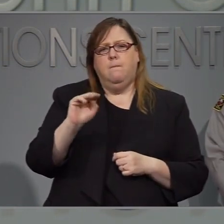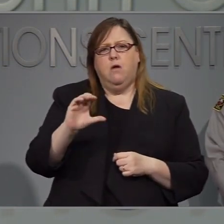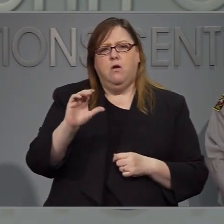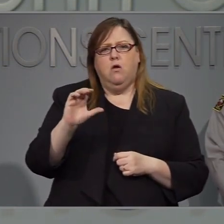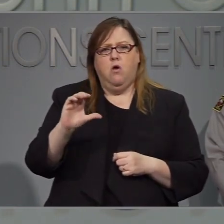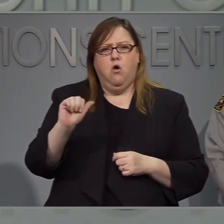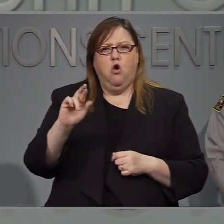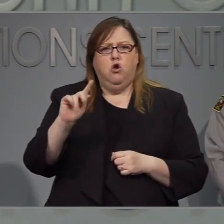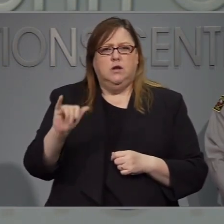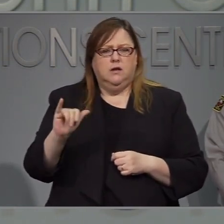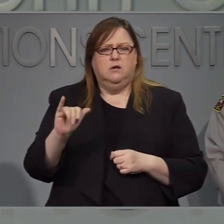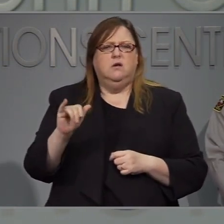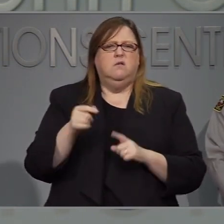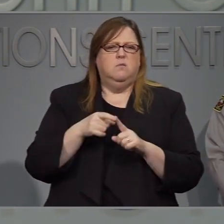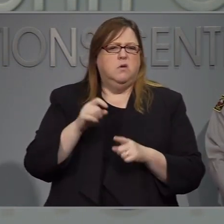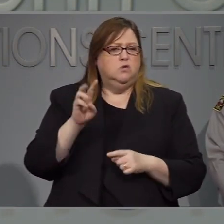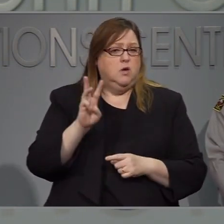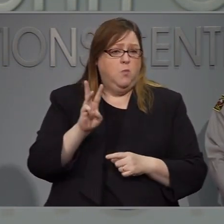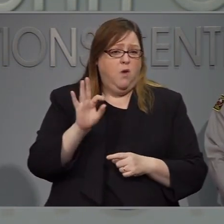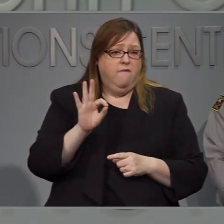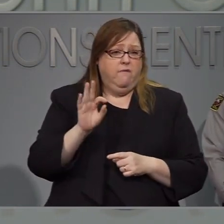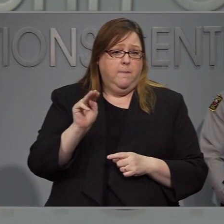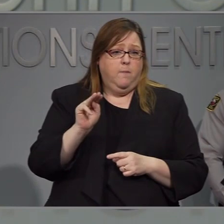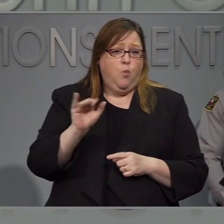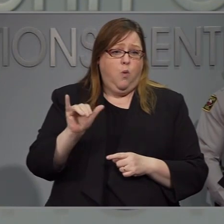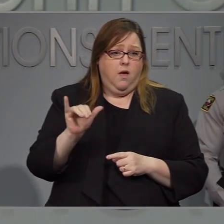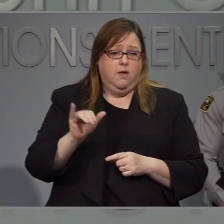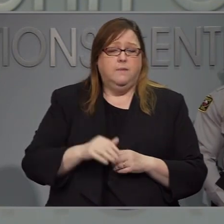Alma McCarty W. S.M.Y.